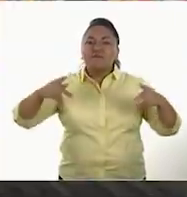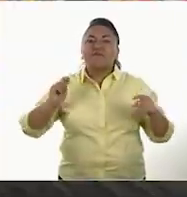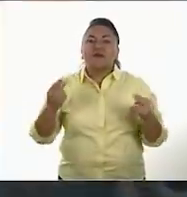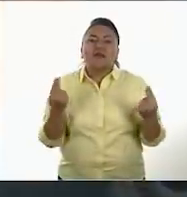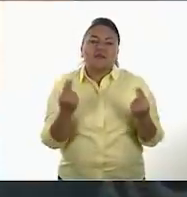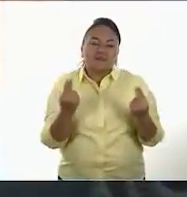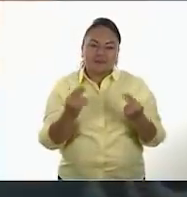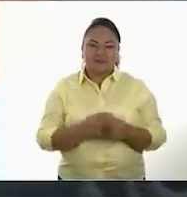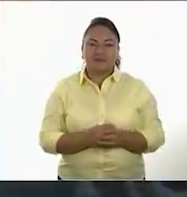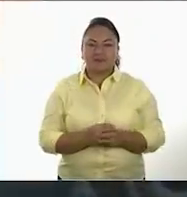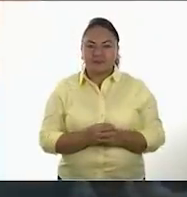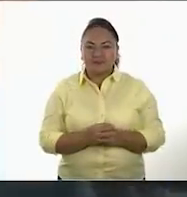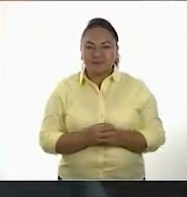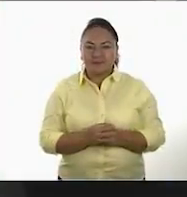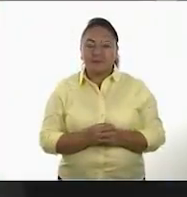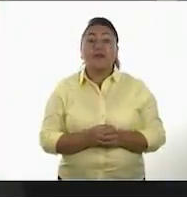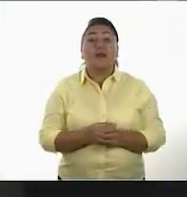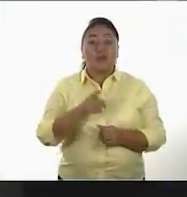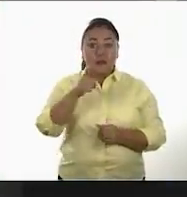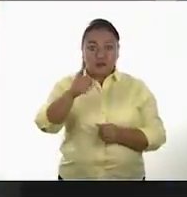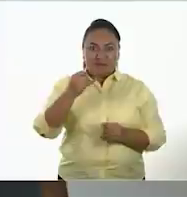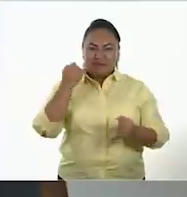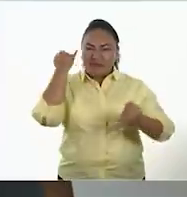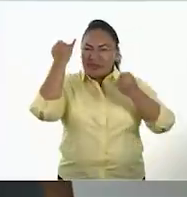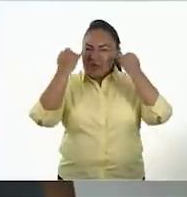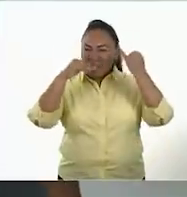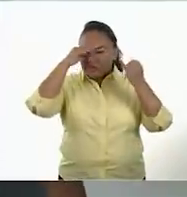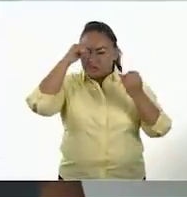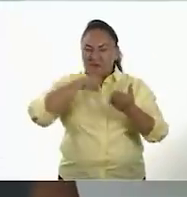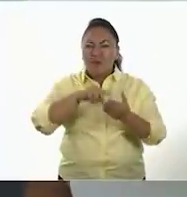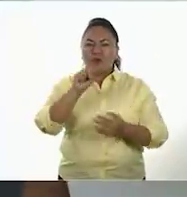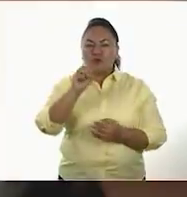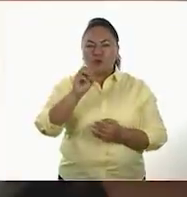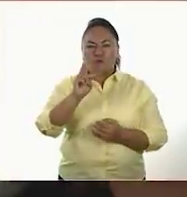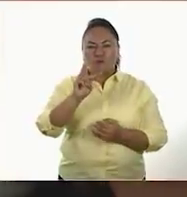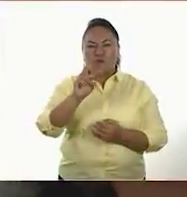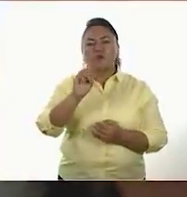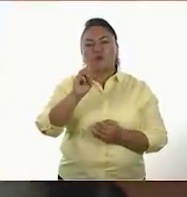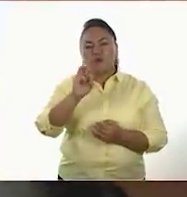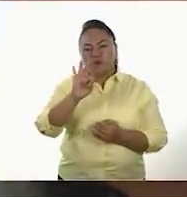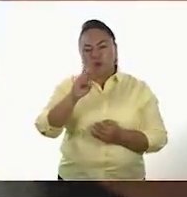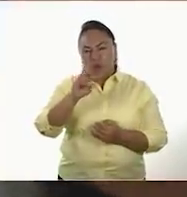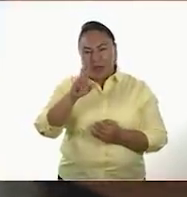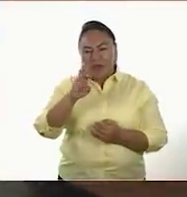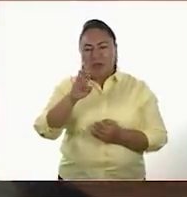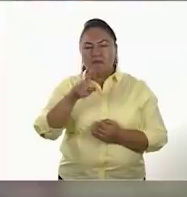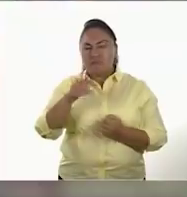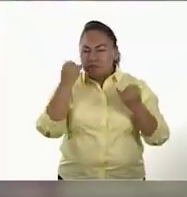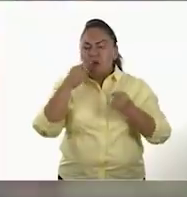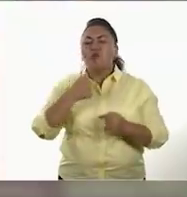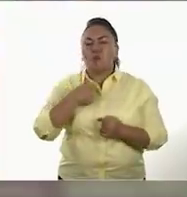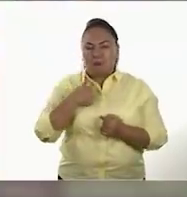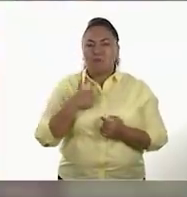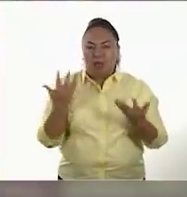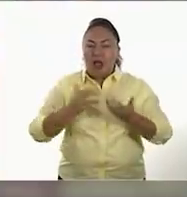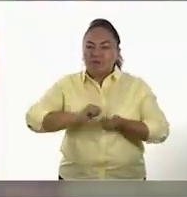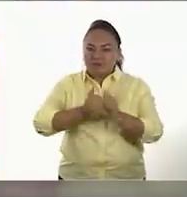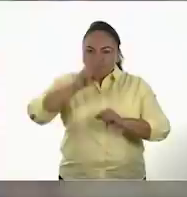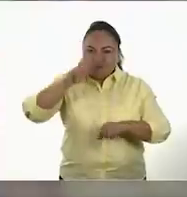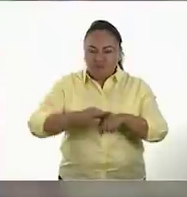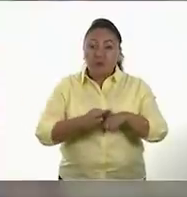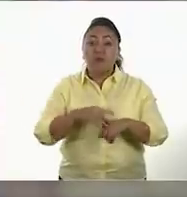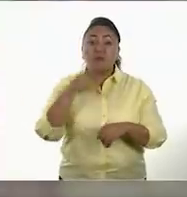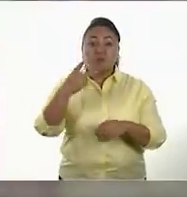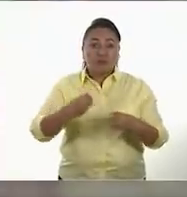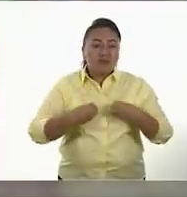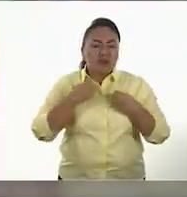específicas. Lo que tú imaginas que un software debería de hacer, yo lo hago realidad. En la vida, encuentra lo que te